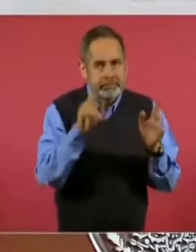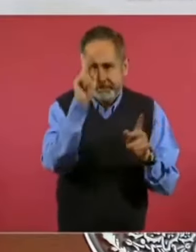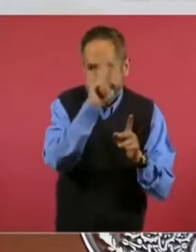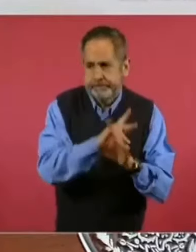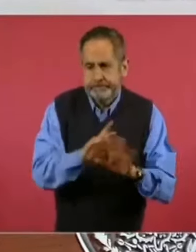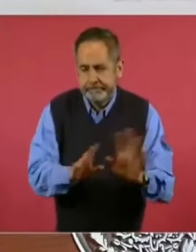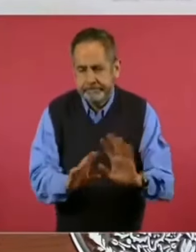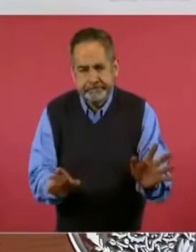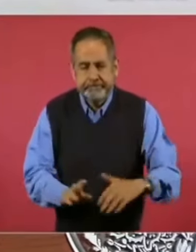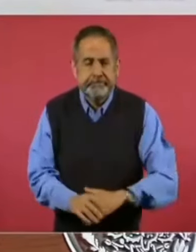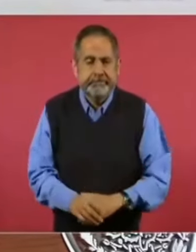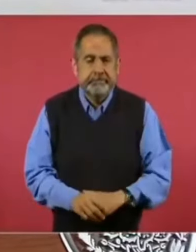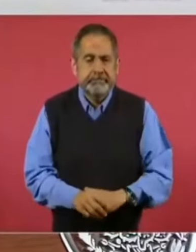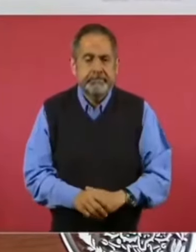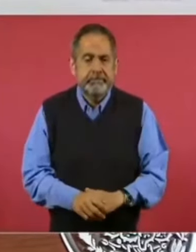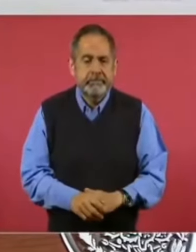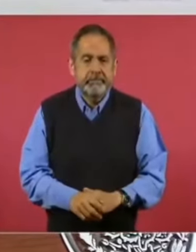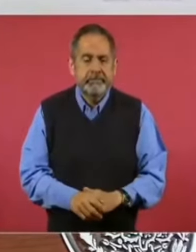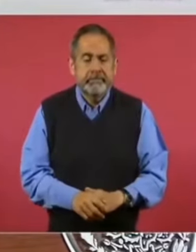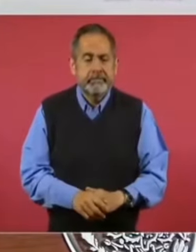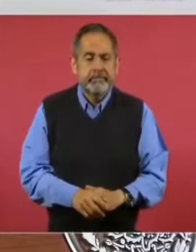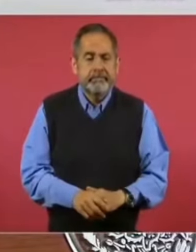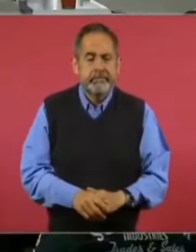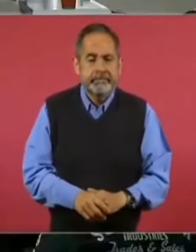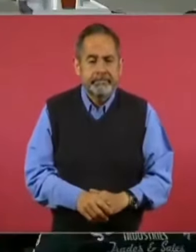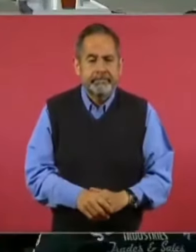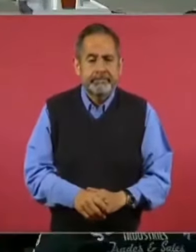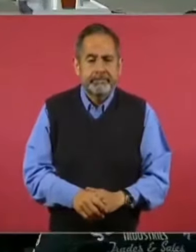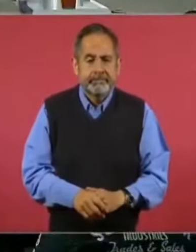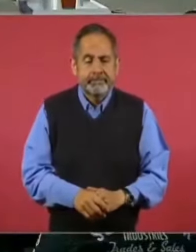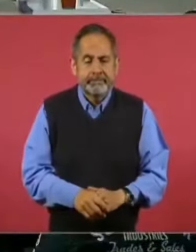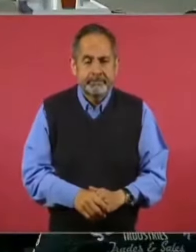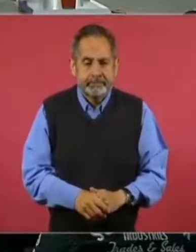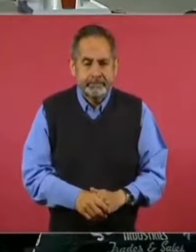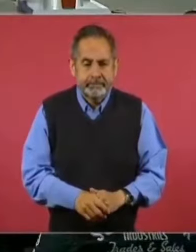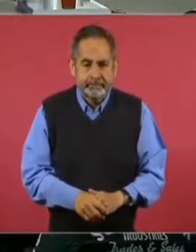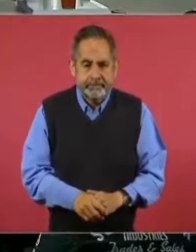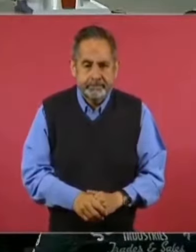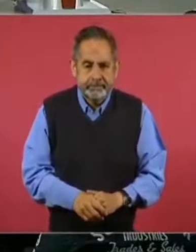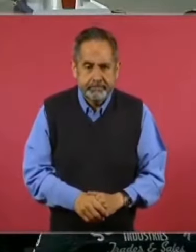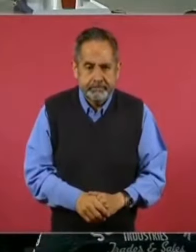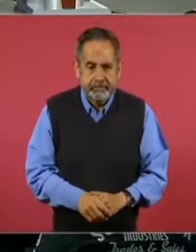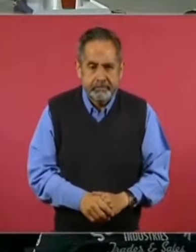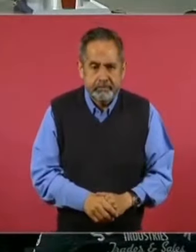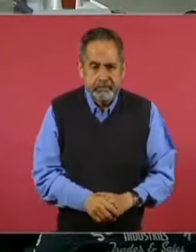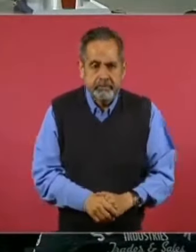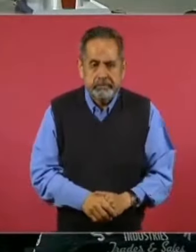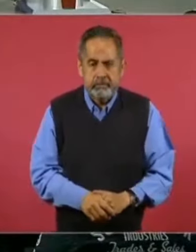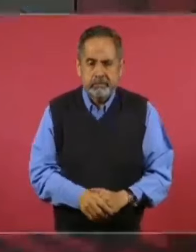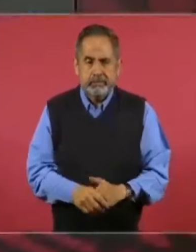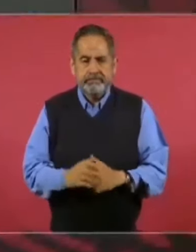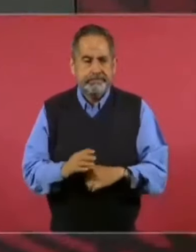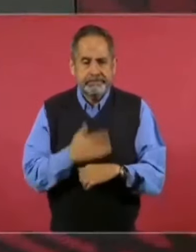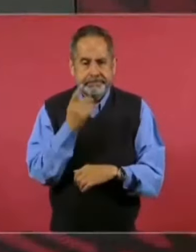porque,